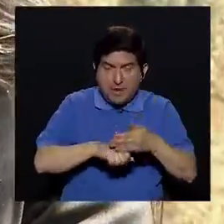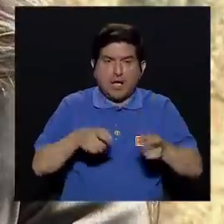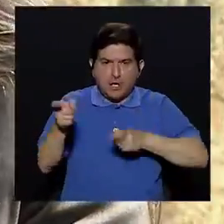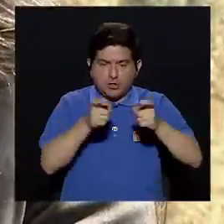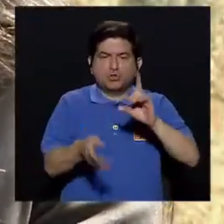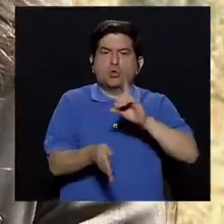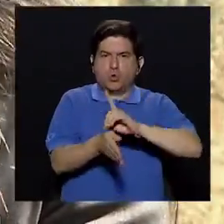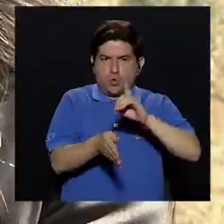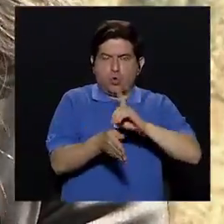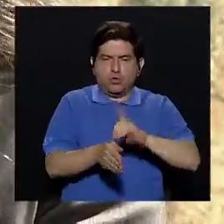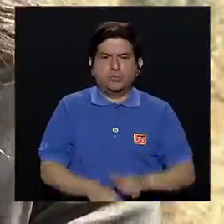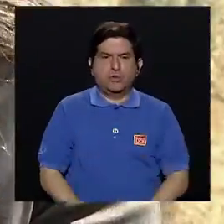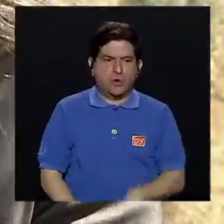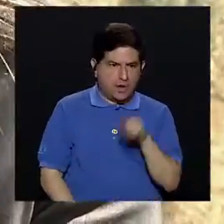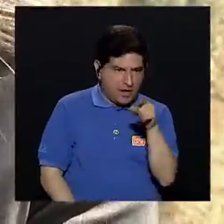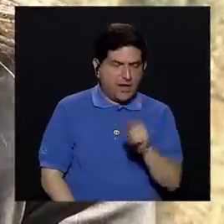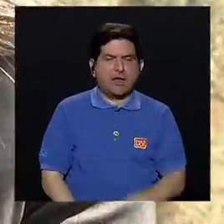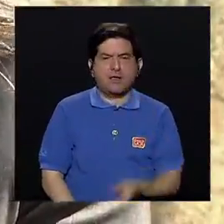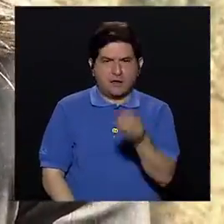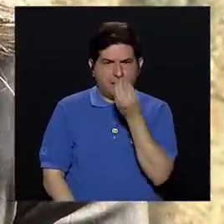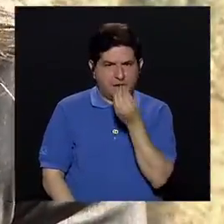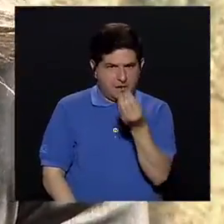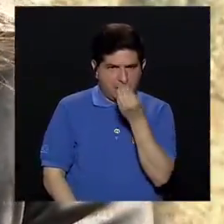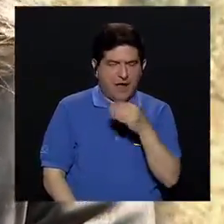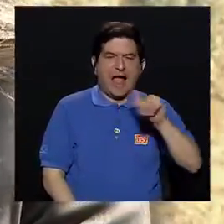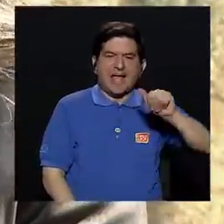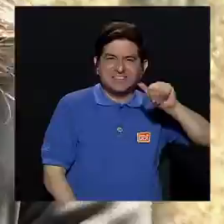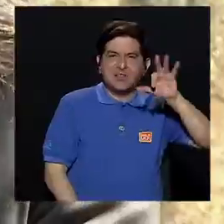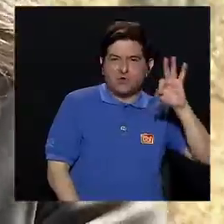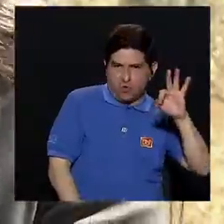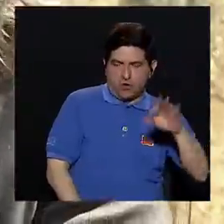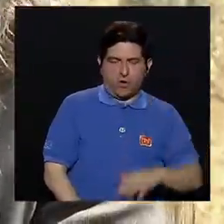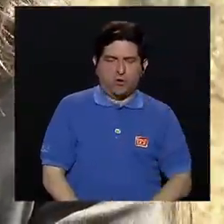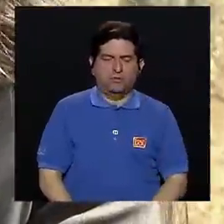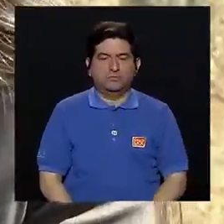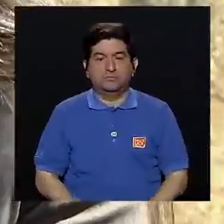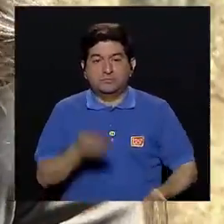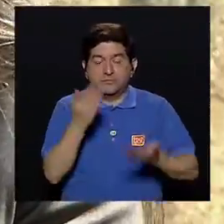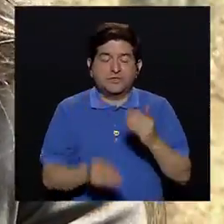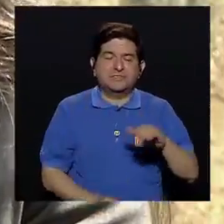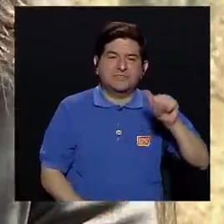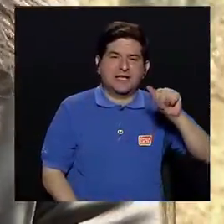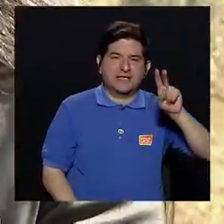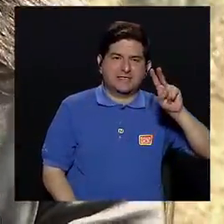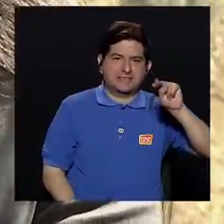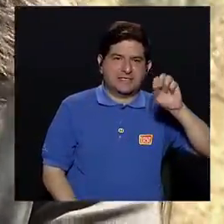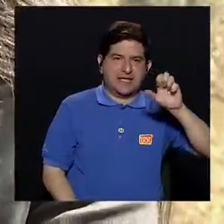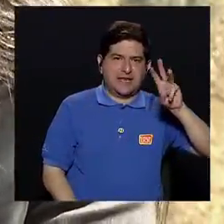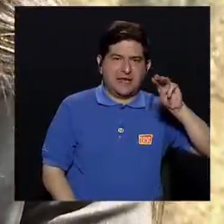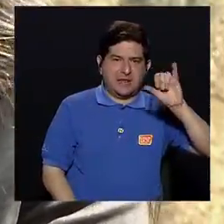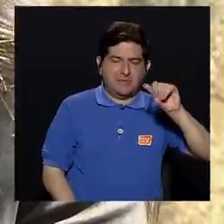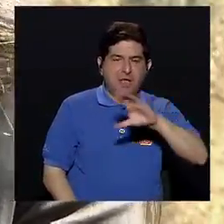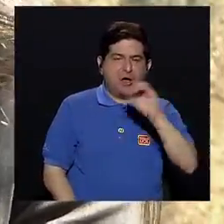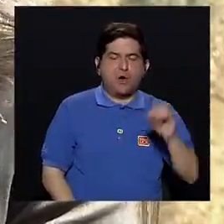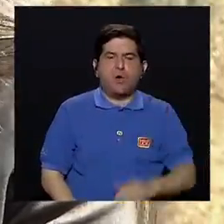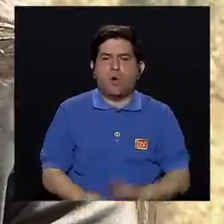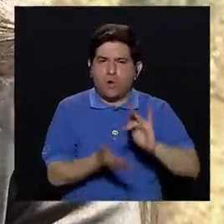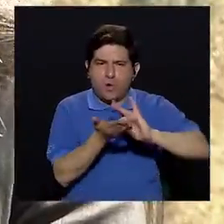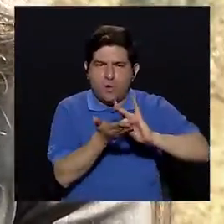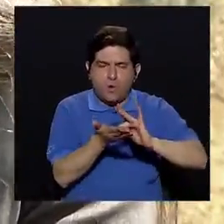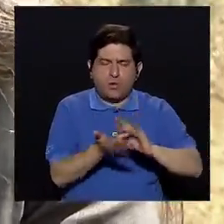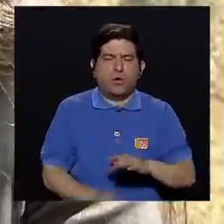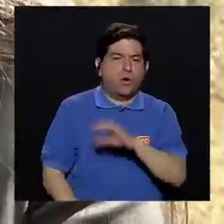en control con el médico para la ingesta o para la toma del ácido fólico. Puede ser por anemia, puede ser por medicamentos o